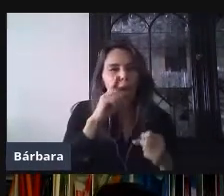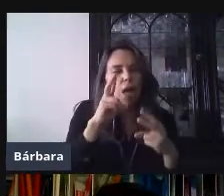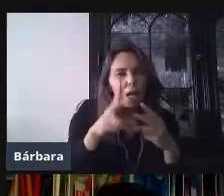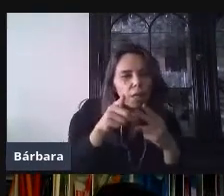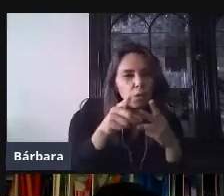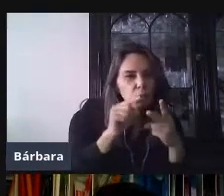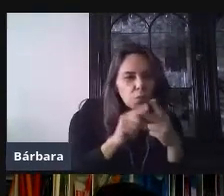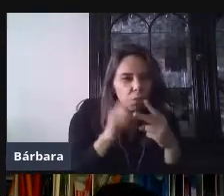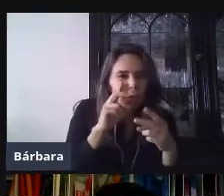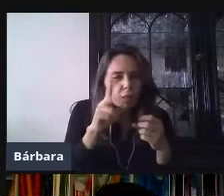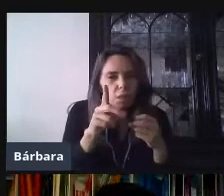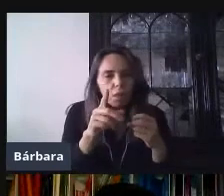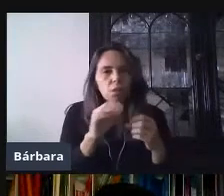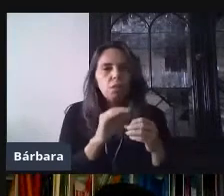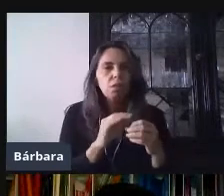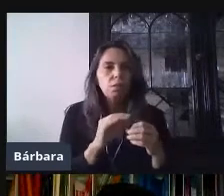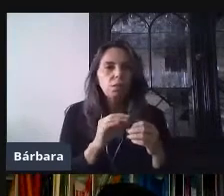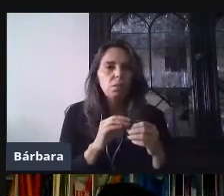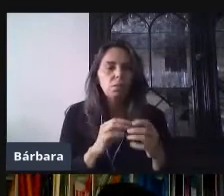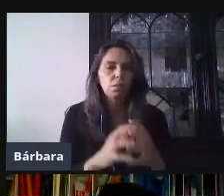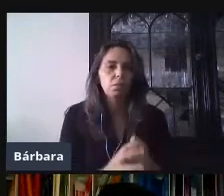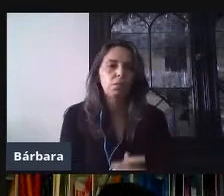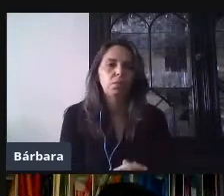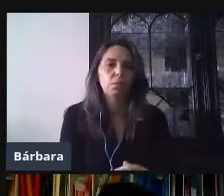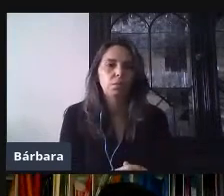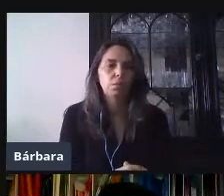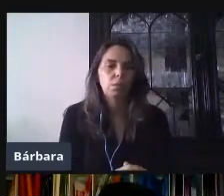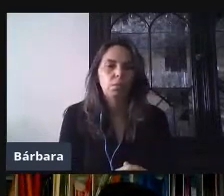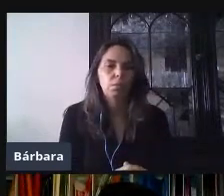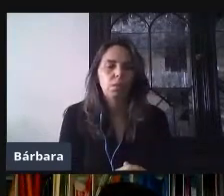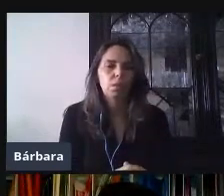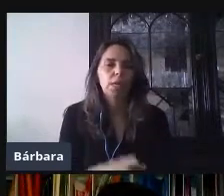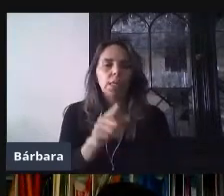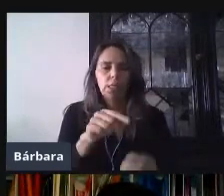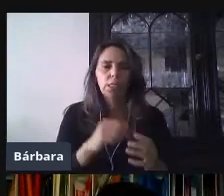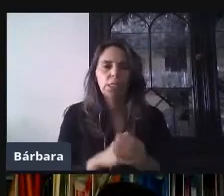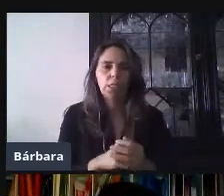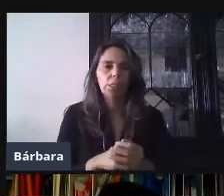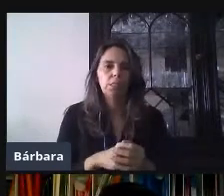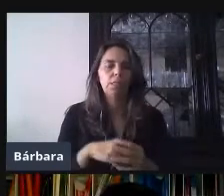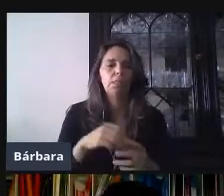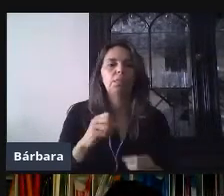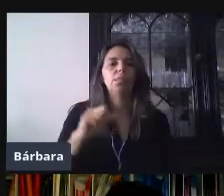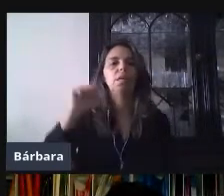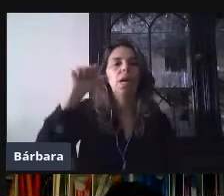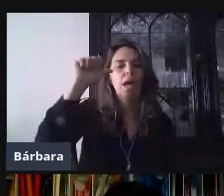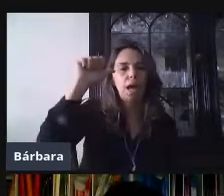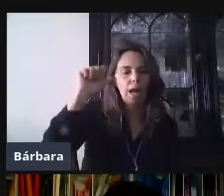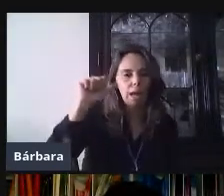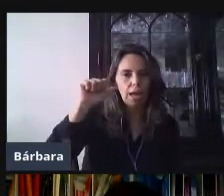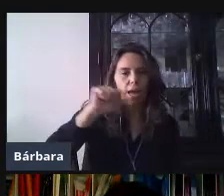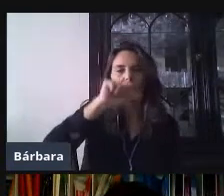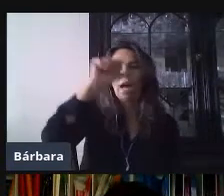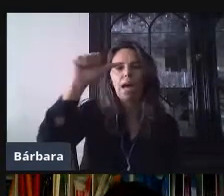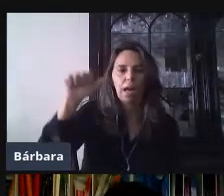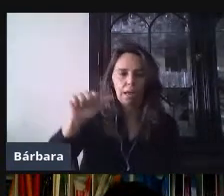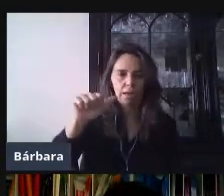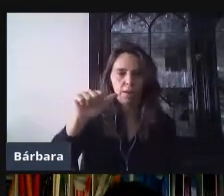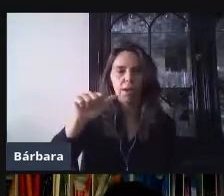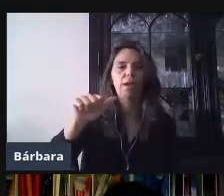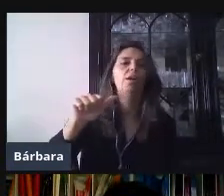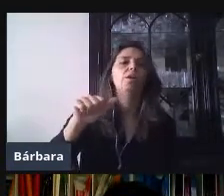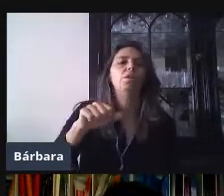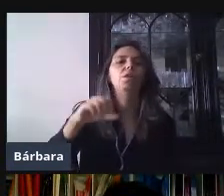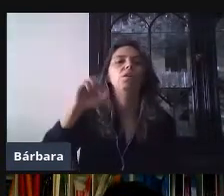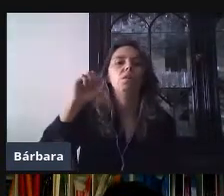mover nuestro formulario. Hay nada más, Isra, perdón, nada más comentarios.google.mx, arroba afcm.google